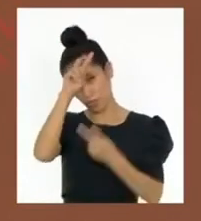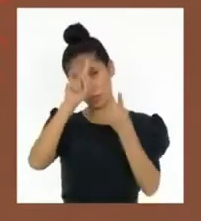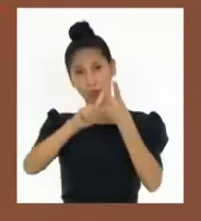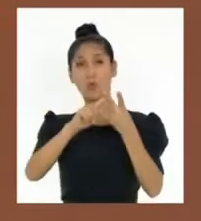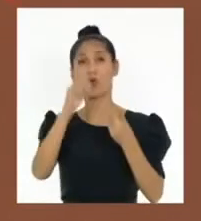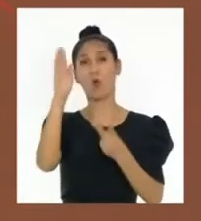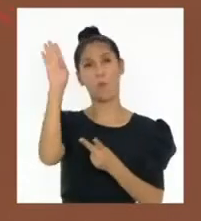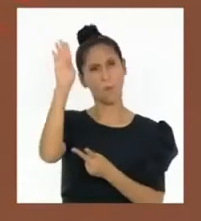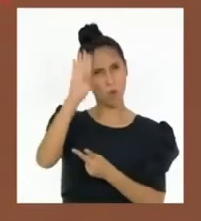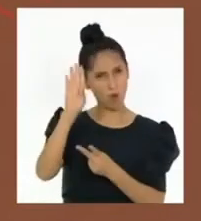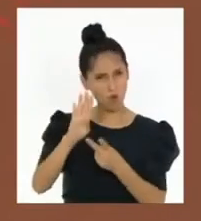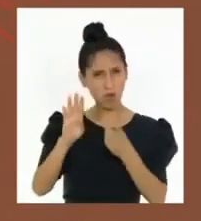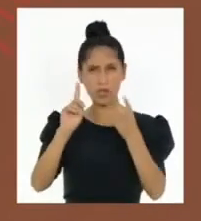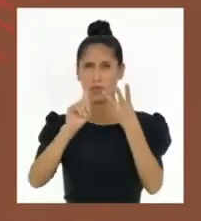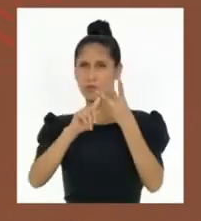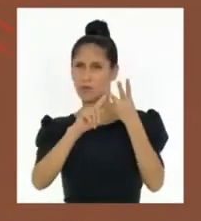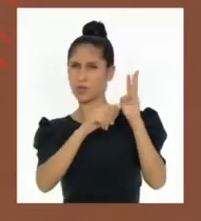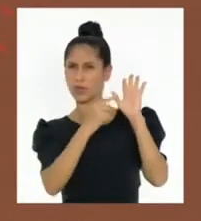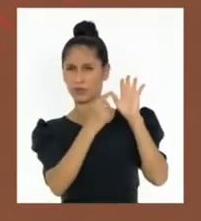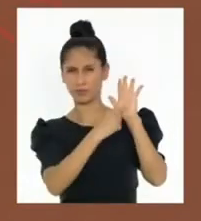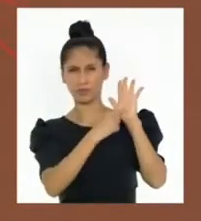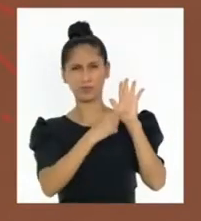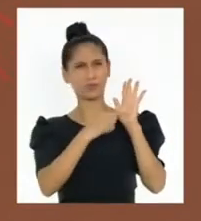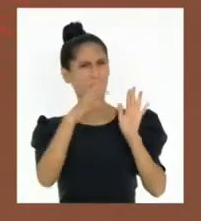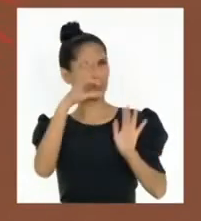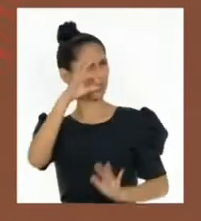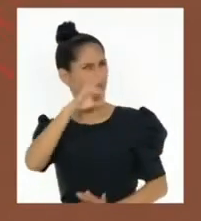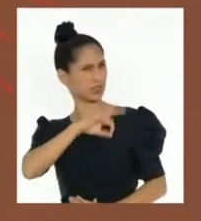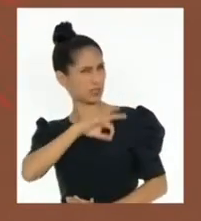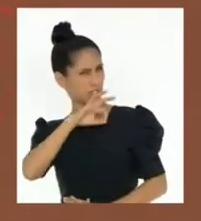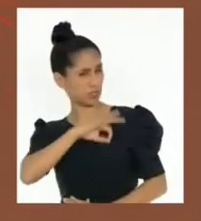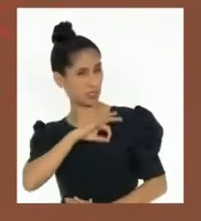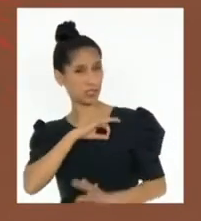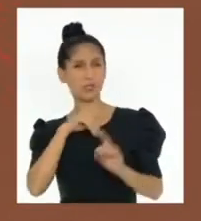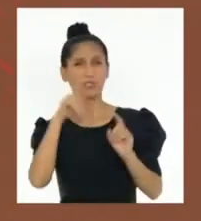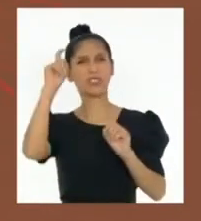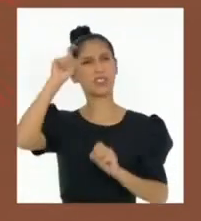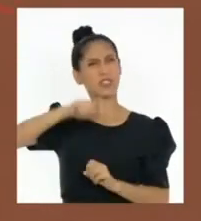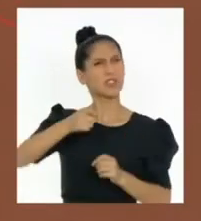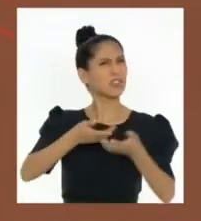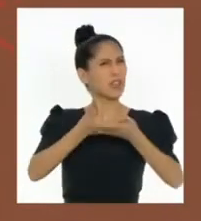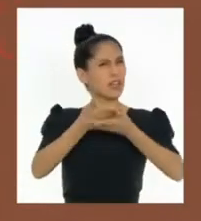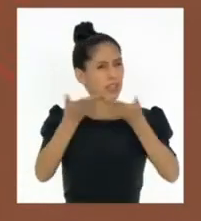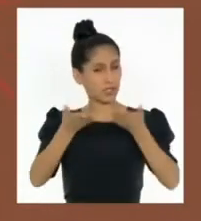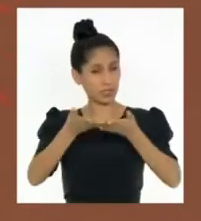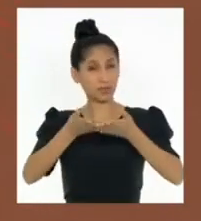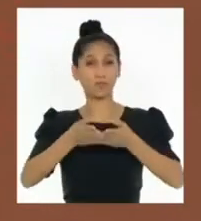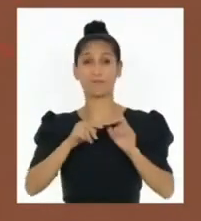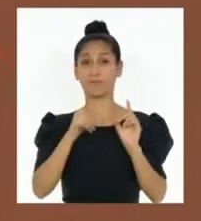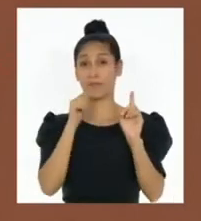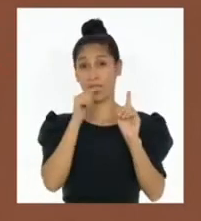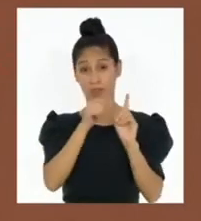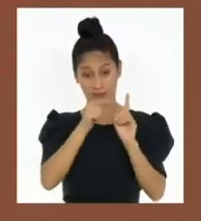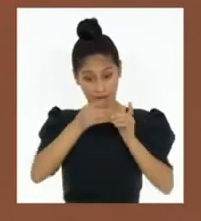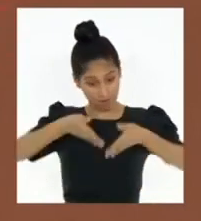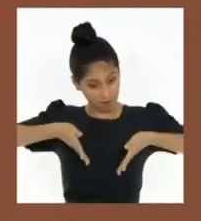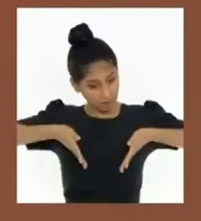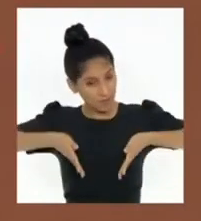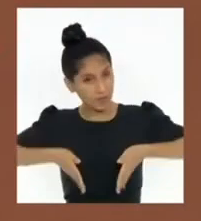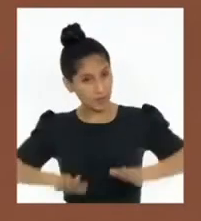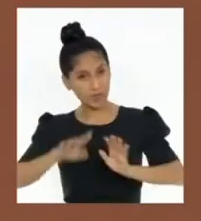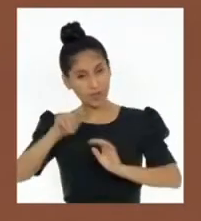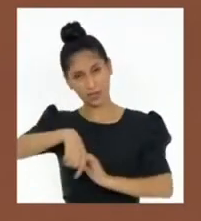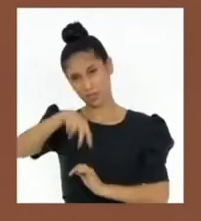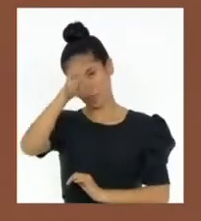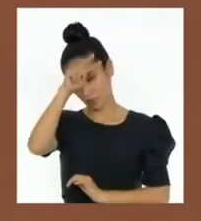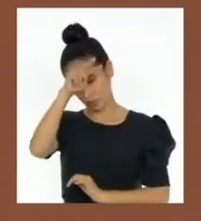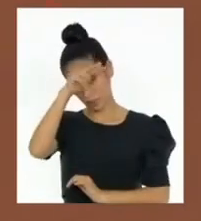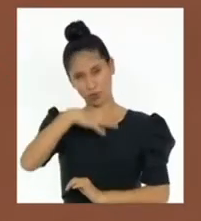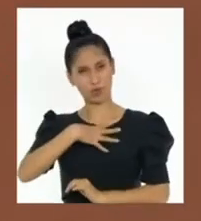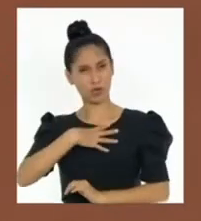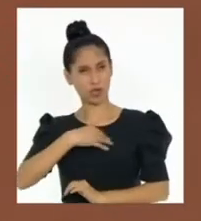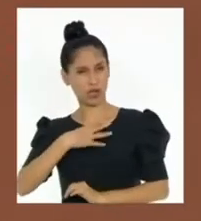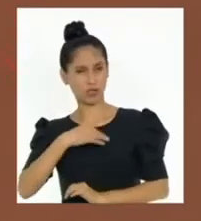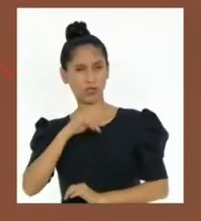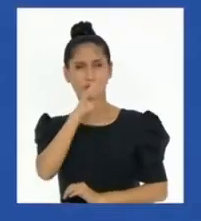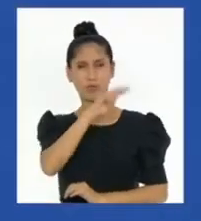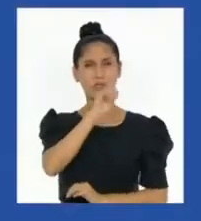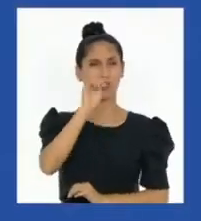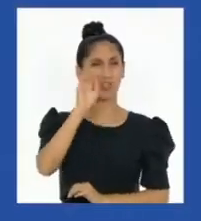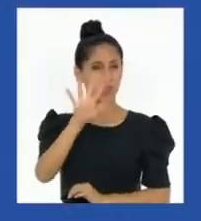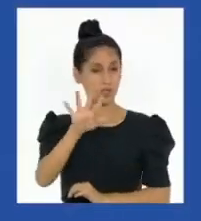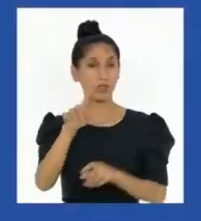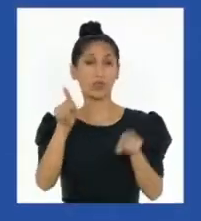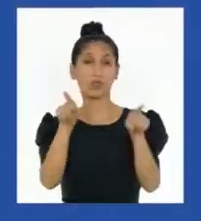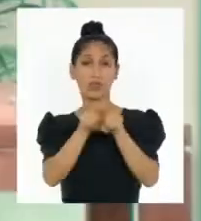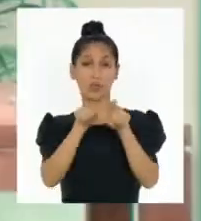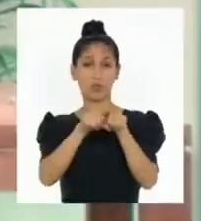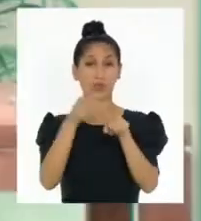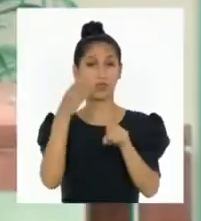parlamentario andino, ser peruano de nacimiento, tener como mínimo 25 años, gozar del derecho de sufragio.